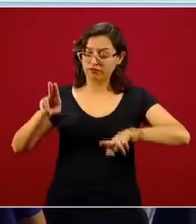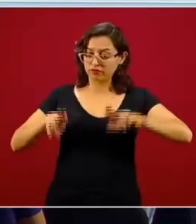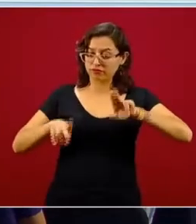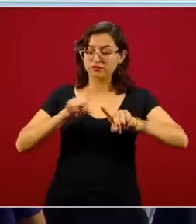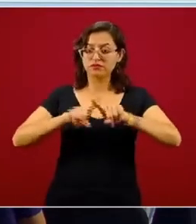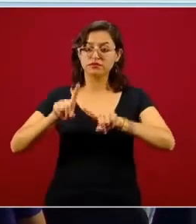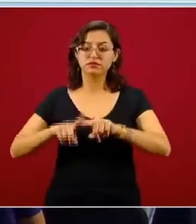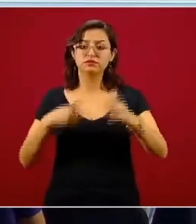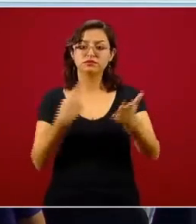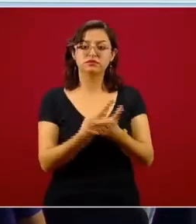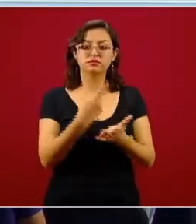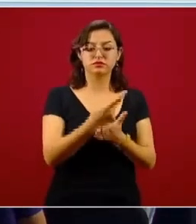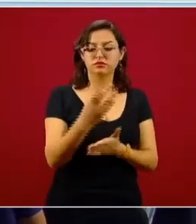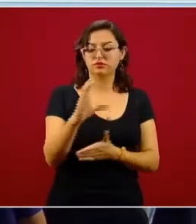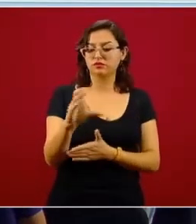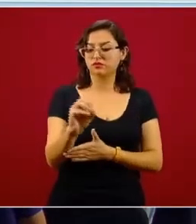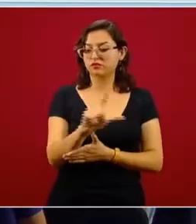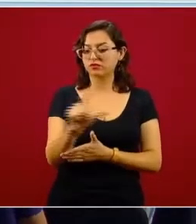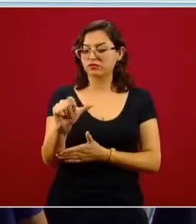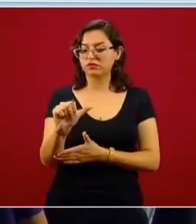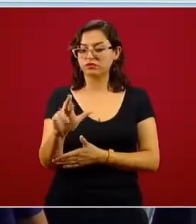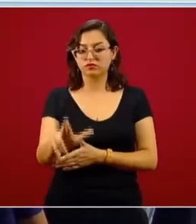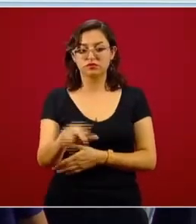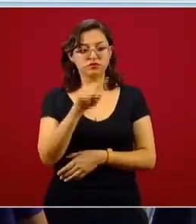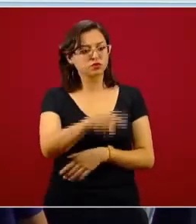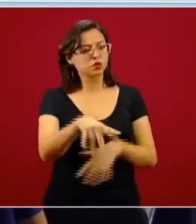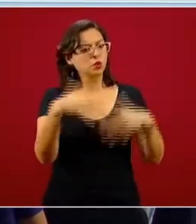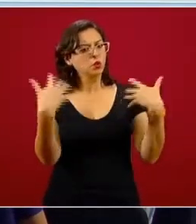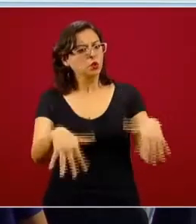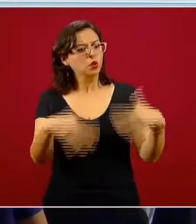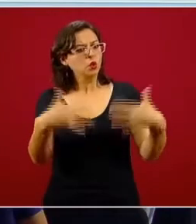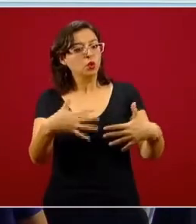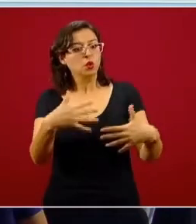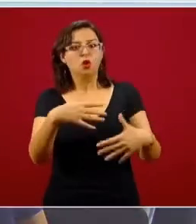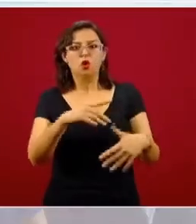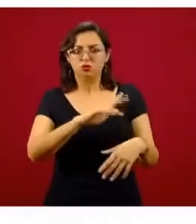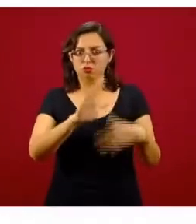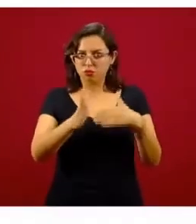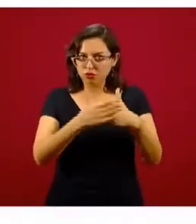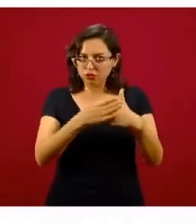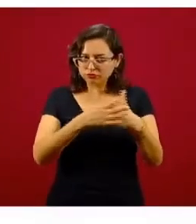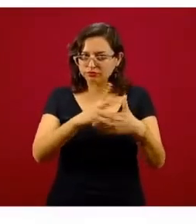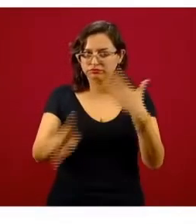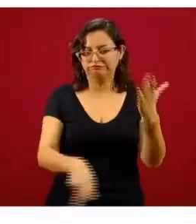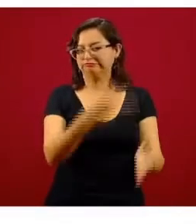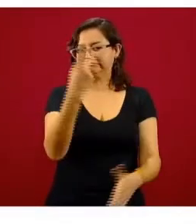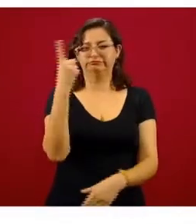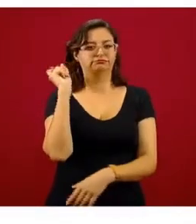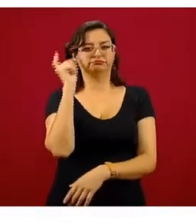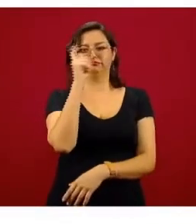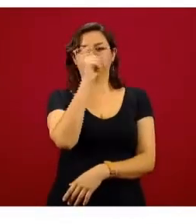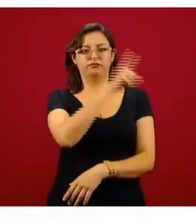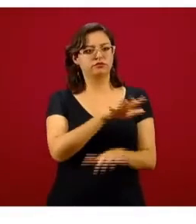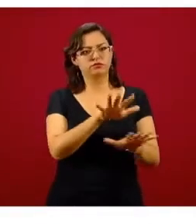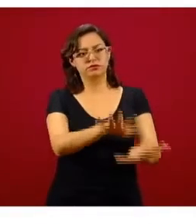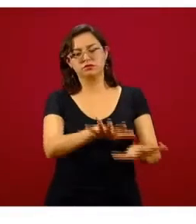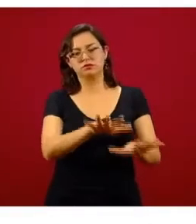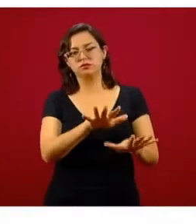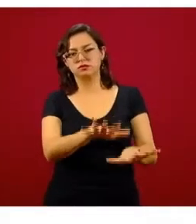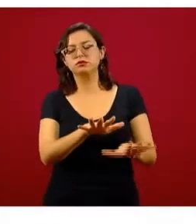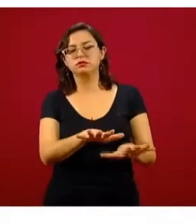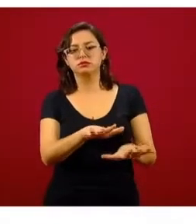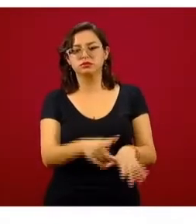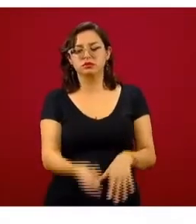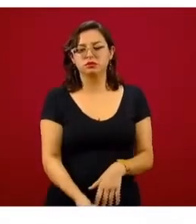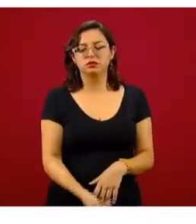de collar, por actos heroicos de difícil repetición, si quien los lleva a cabo ha observado una conducta ejemplar. El